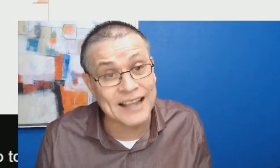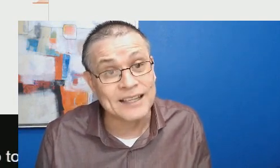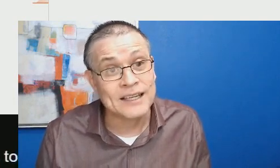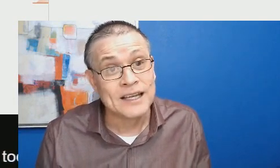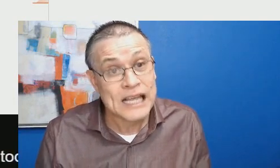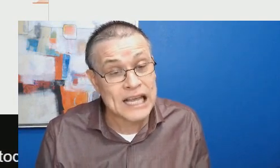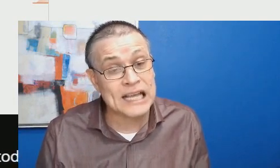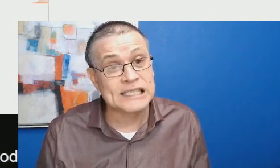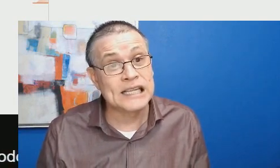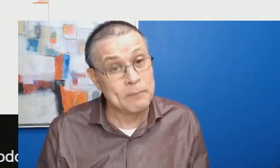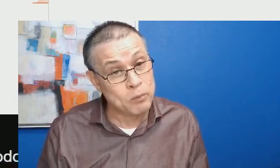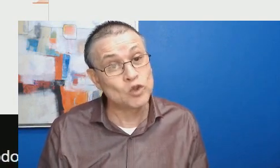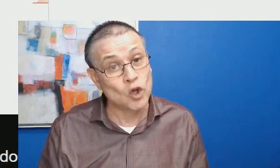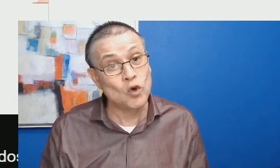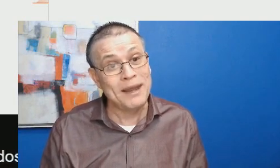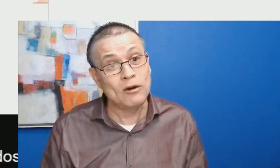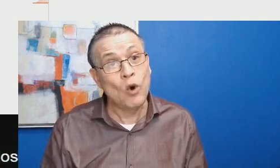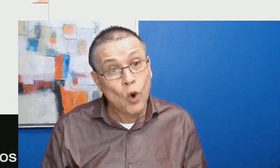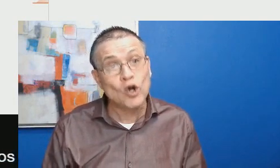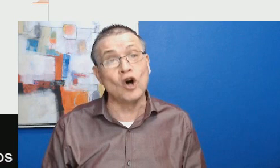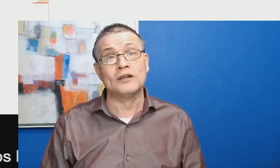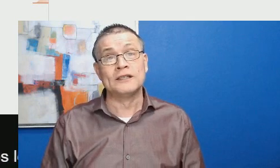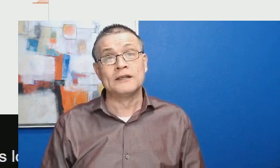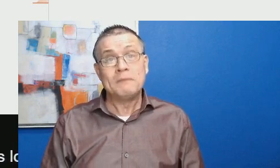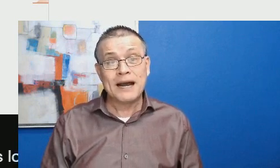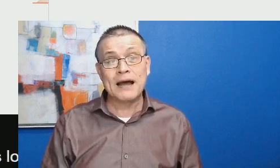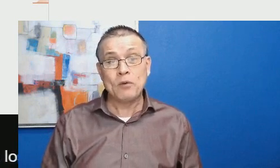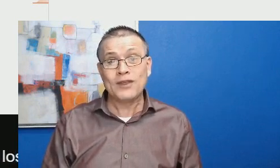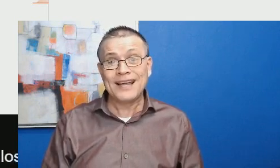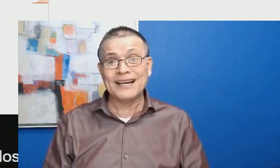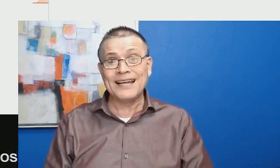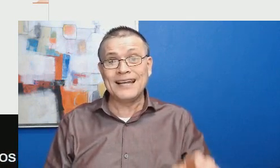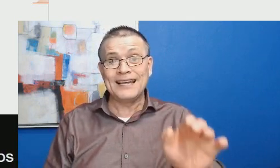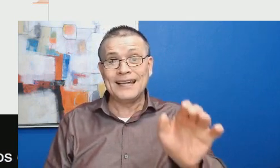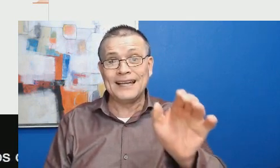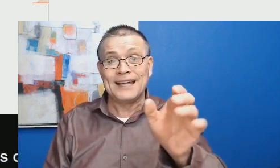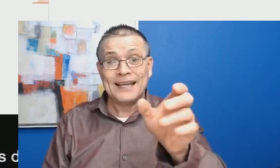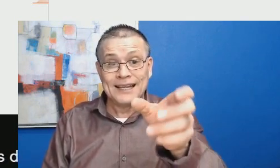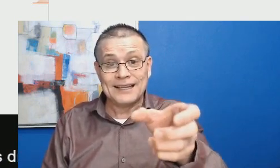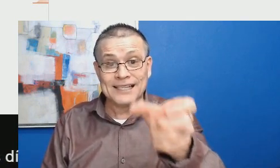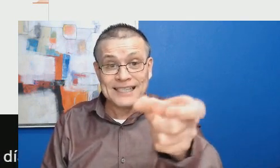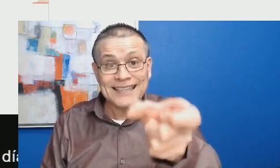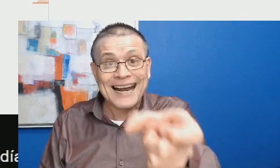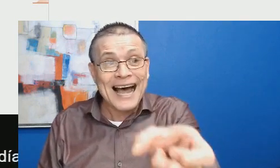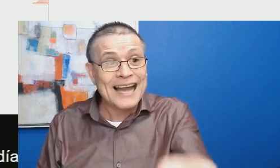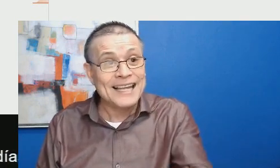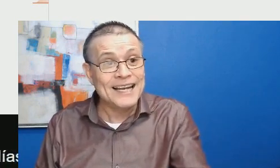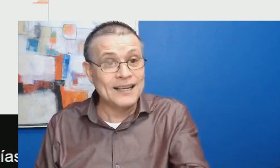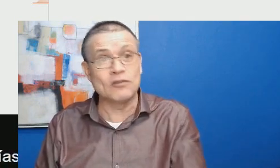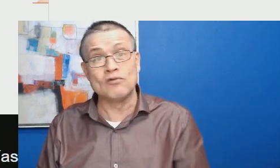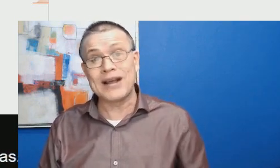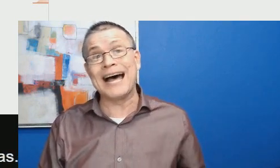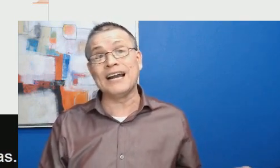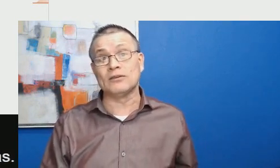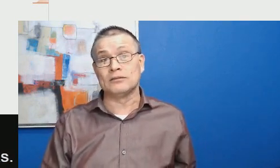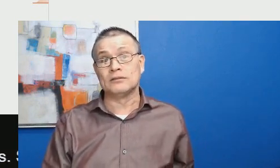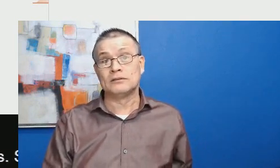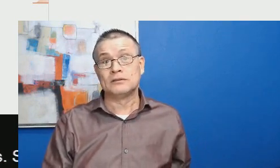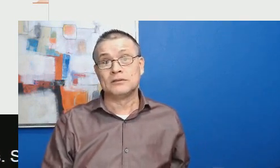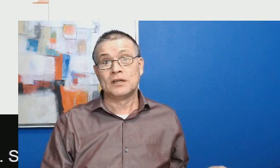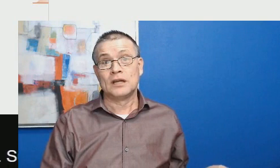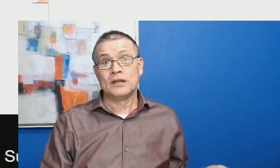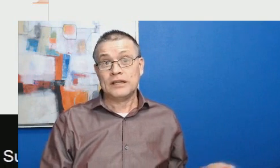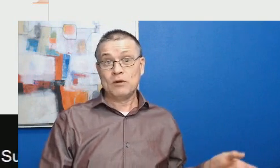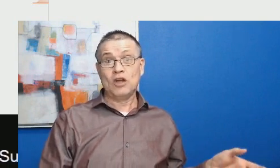lealtad es el punto número uno para poder destinar a alguien en algún cargo.